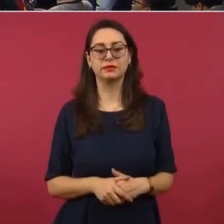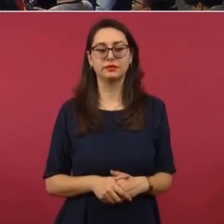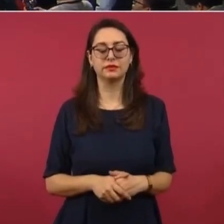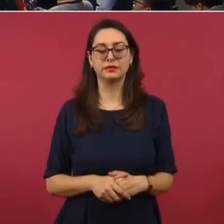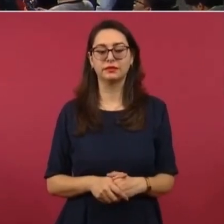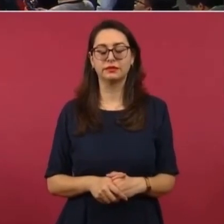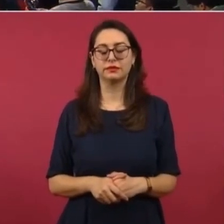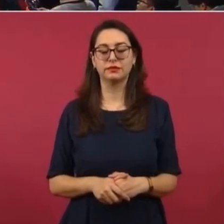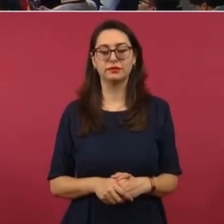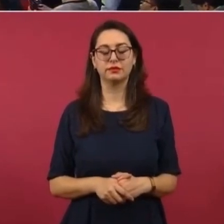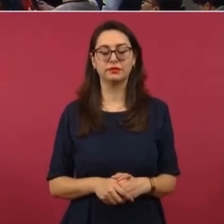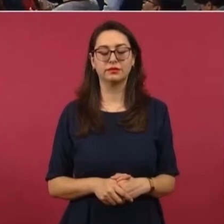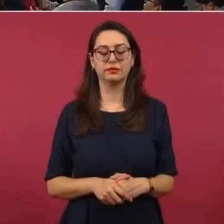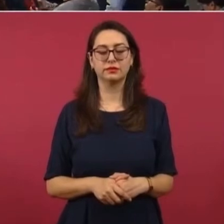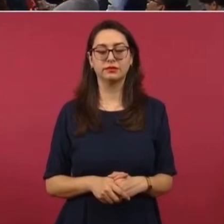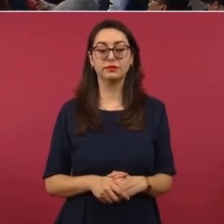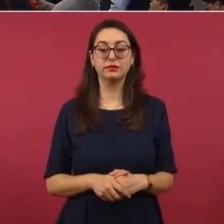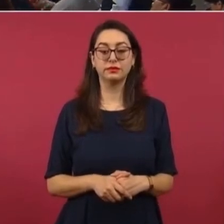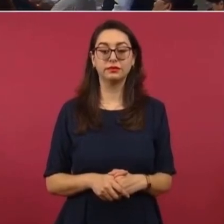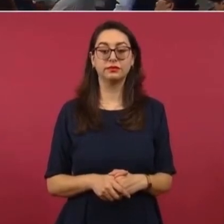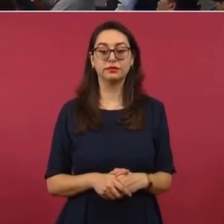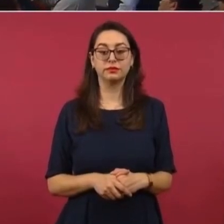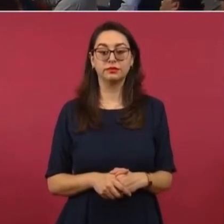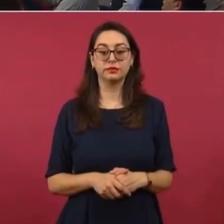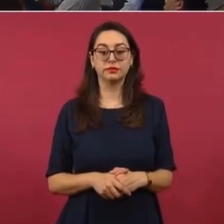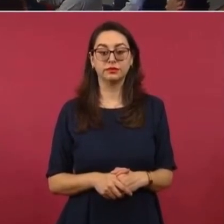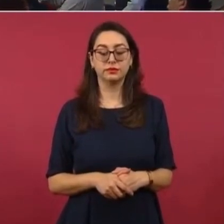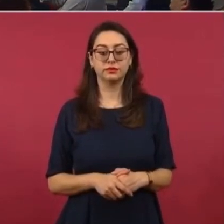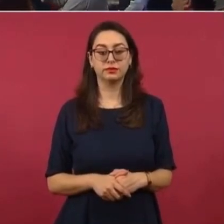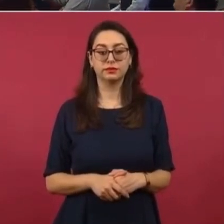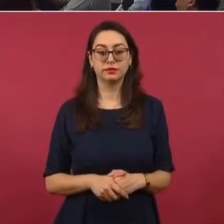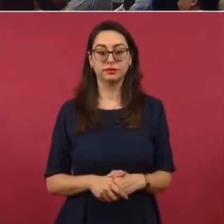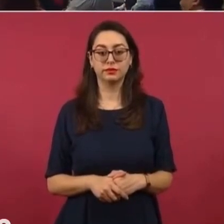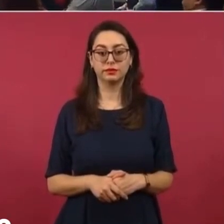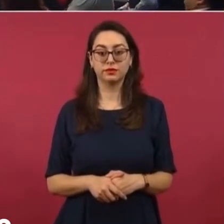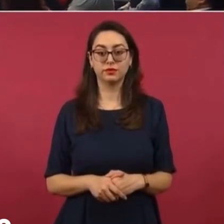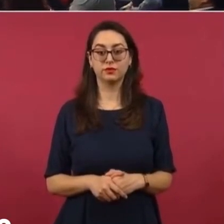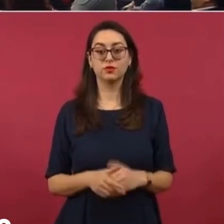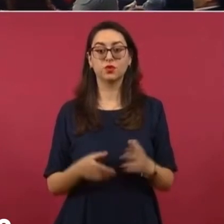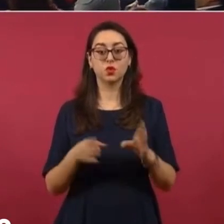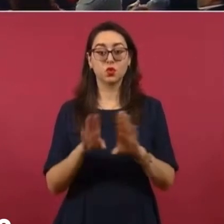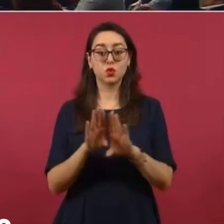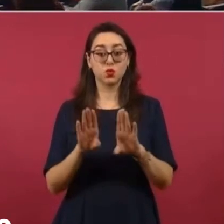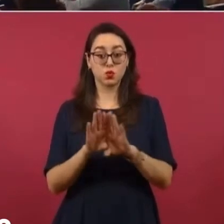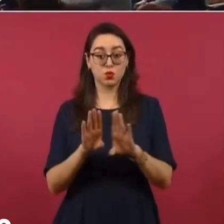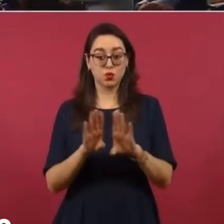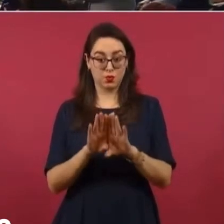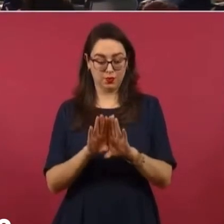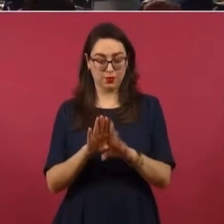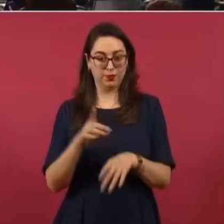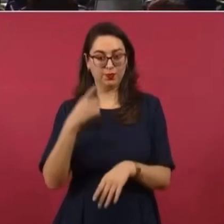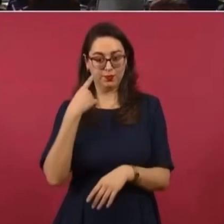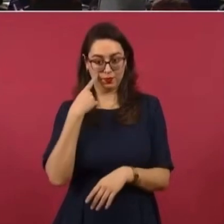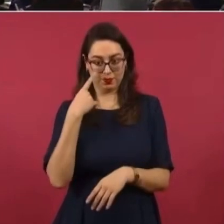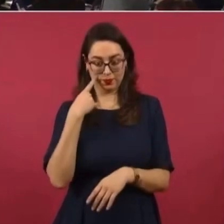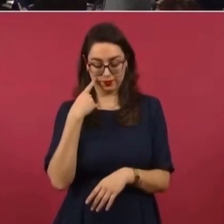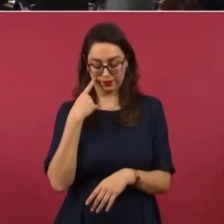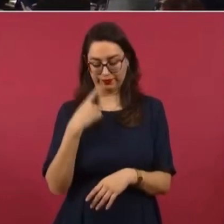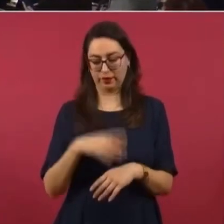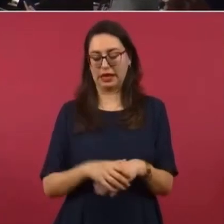luego de que entregan teléfonos de México,